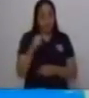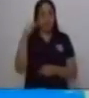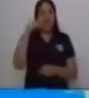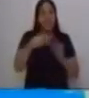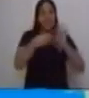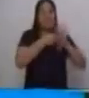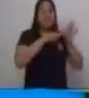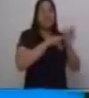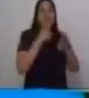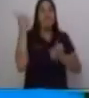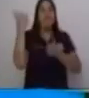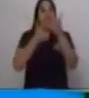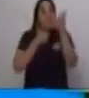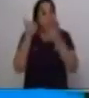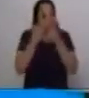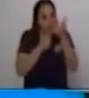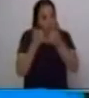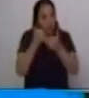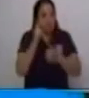Veamos el ejemplo.